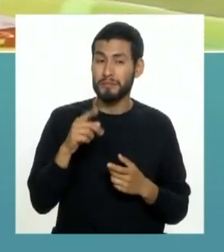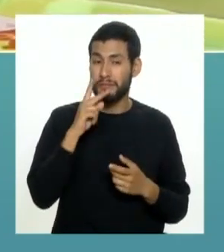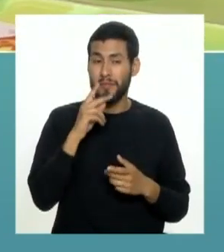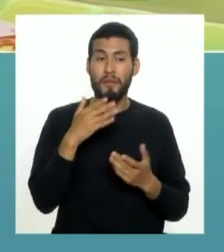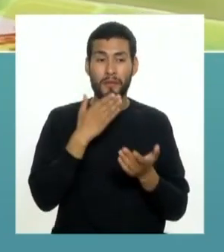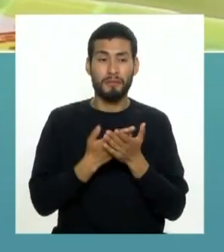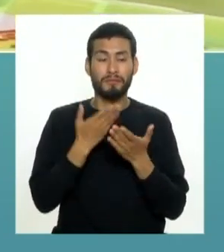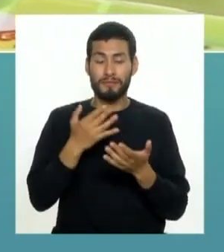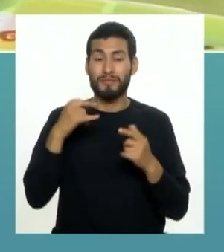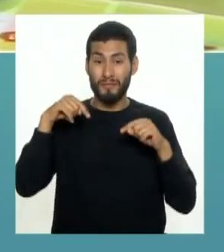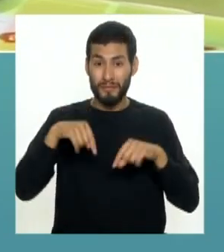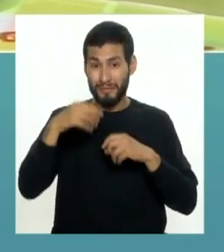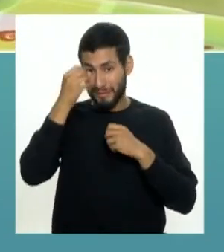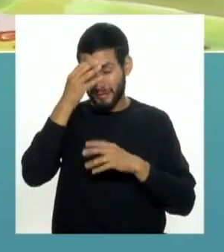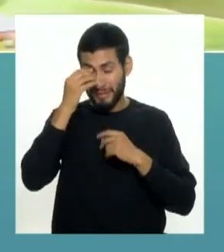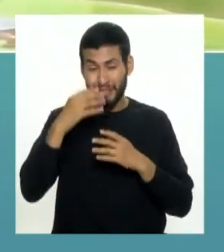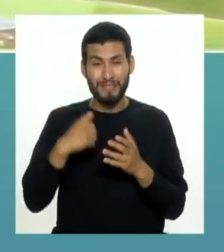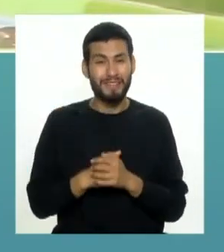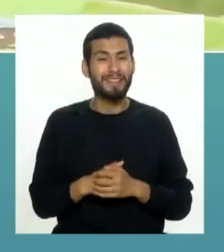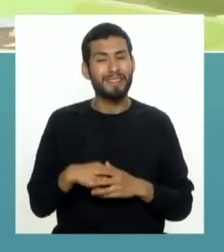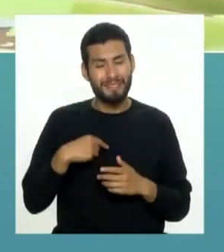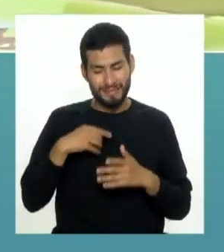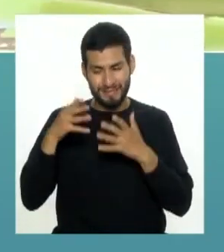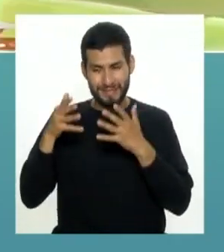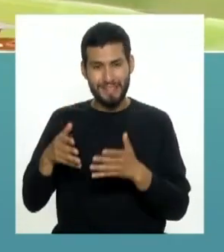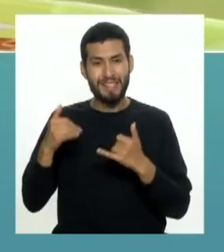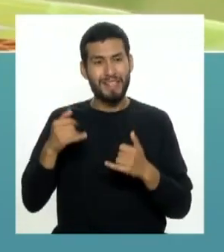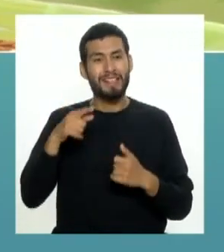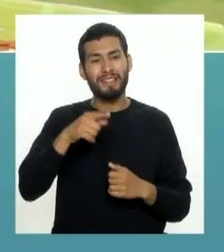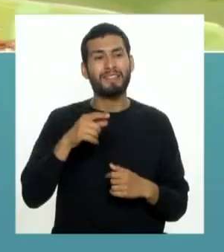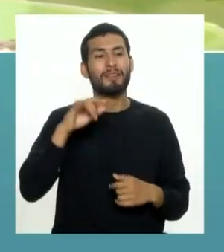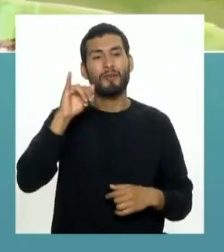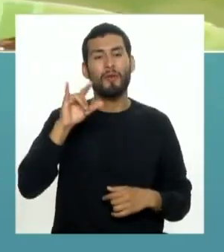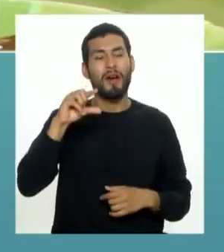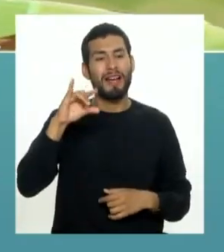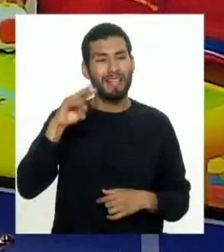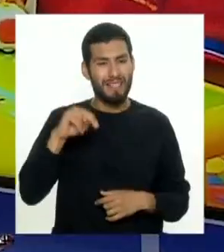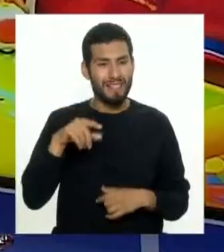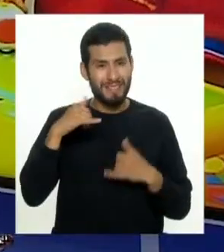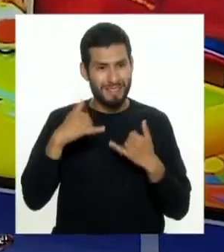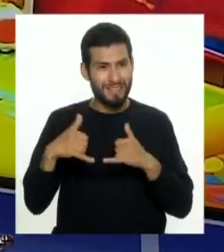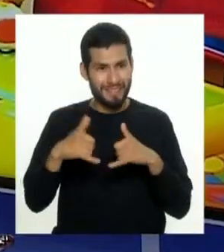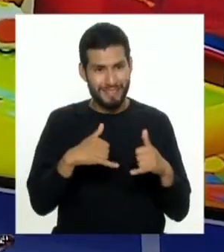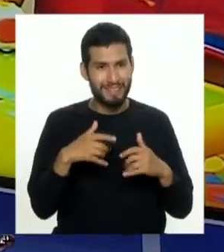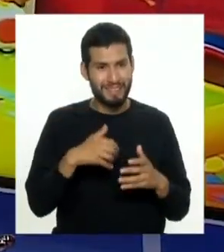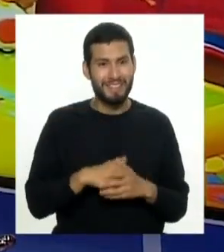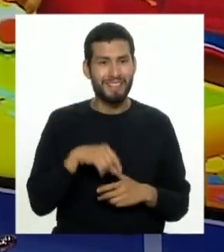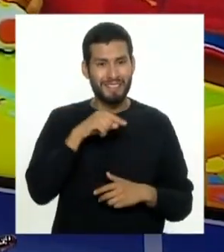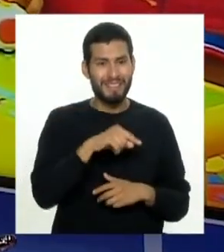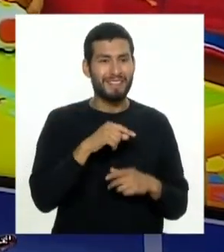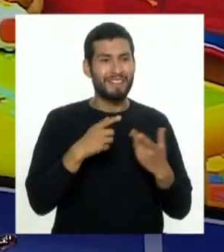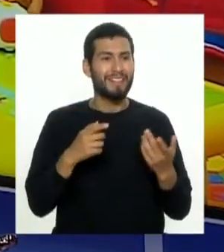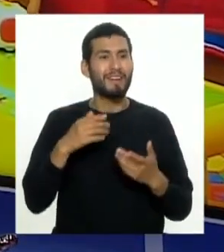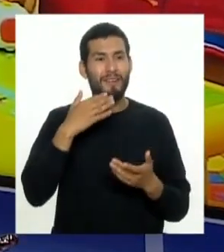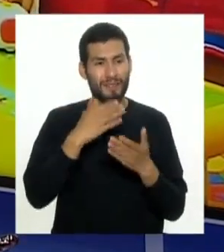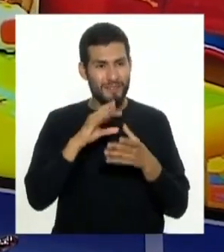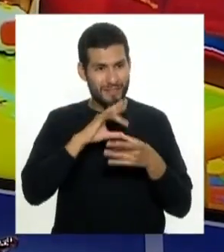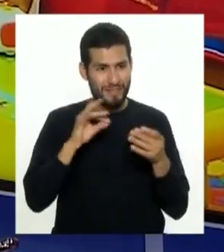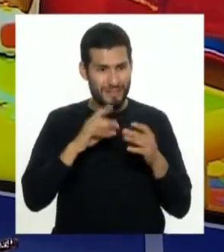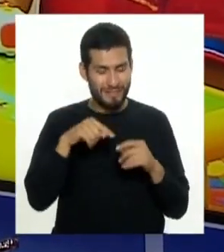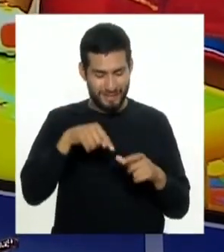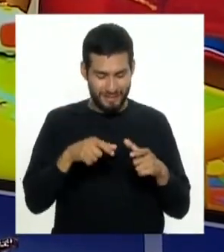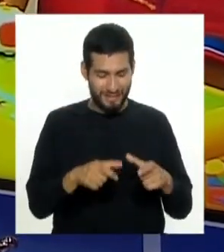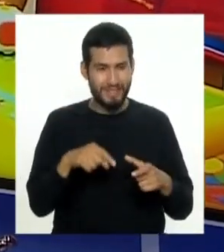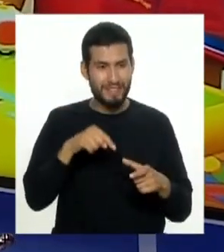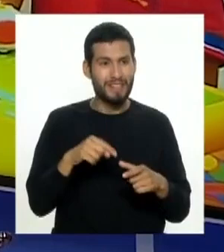productiva. Con esta información la dejamos también a nuestro amigo Joaquín que siga jugando con el Cuentacuentos, con este